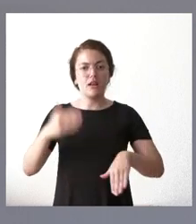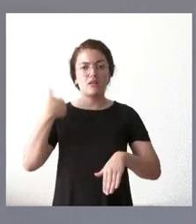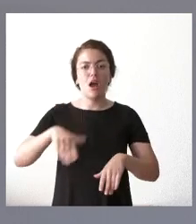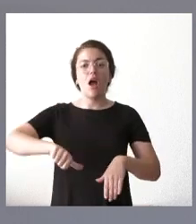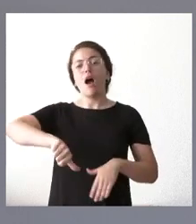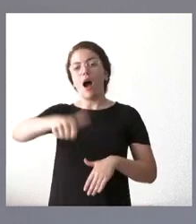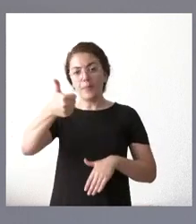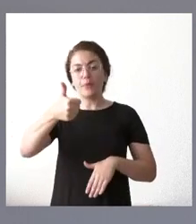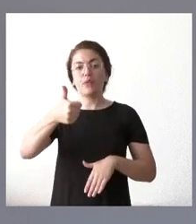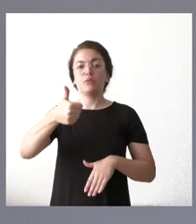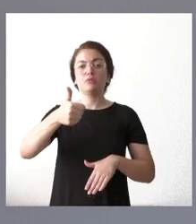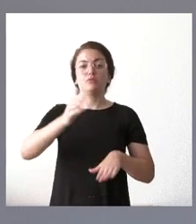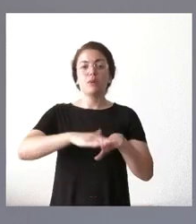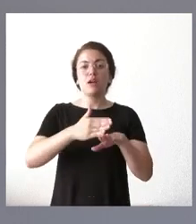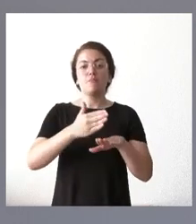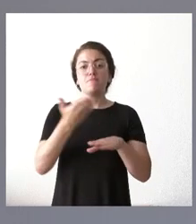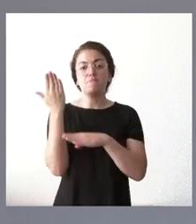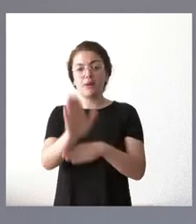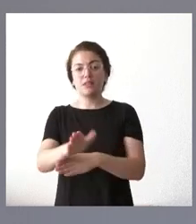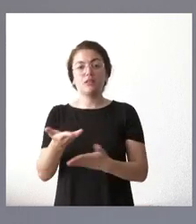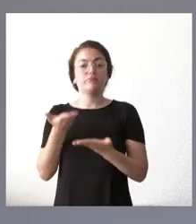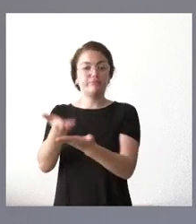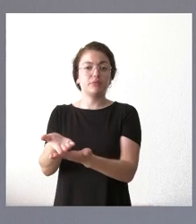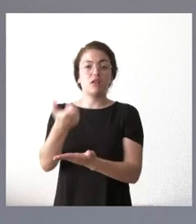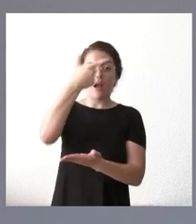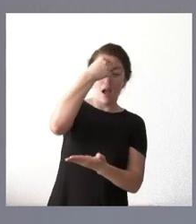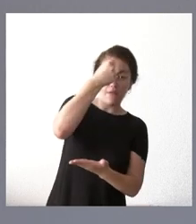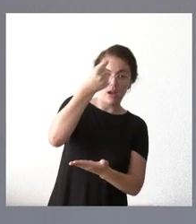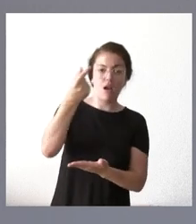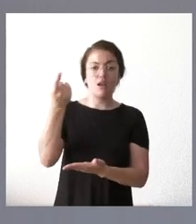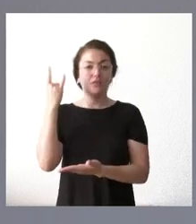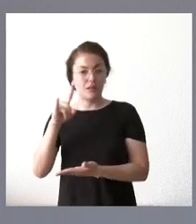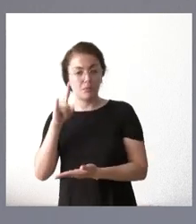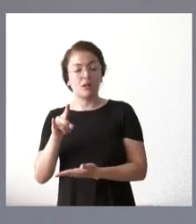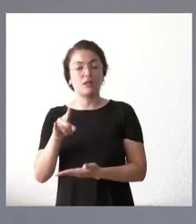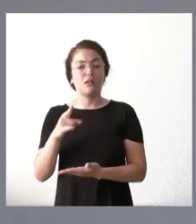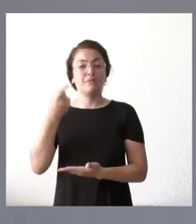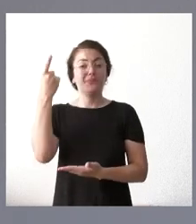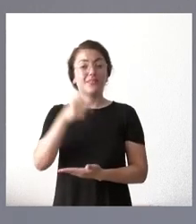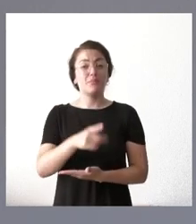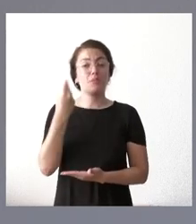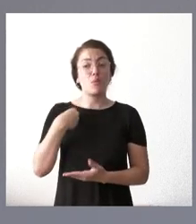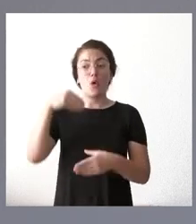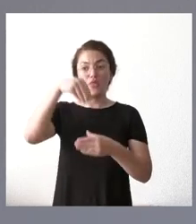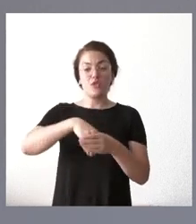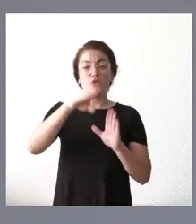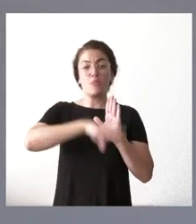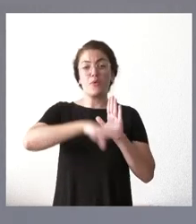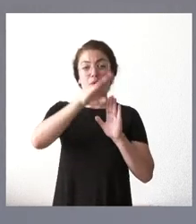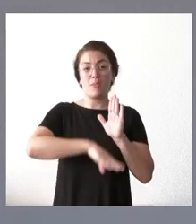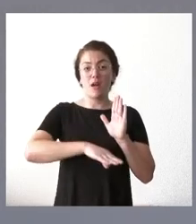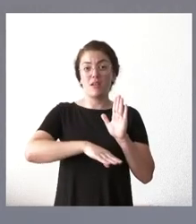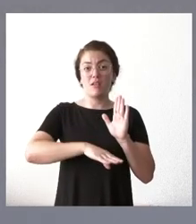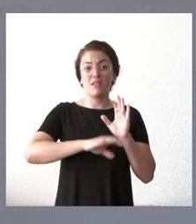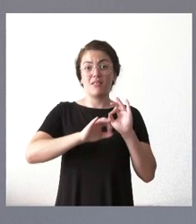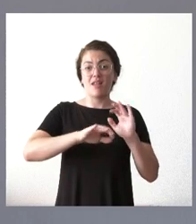y que se presente, tanto el de Ávila y el de Salamanca, como dentro del programa de actuaciones de Zamora. En todo